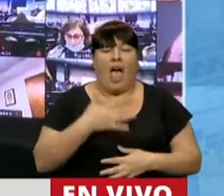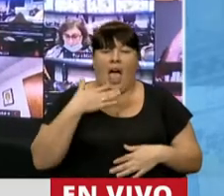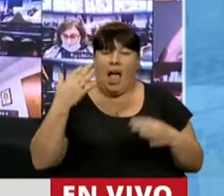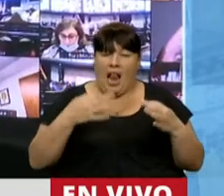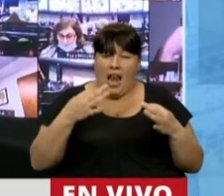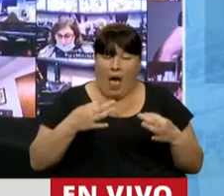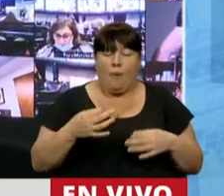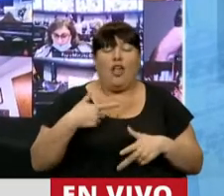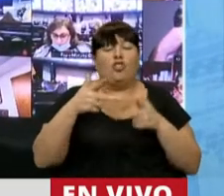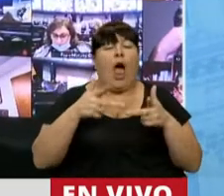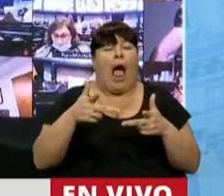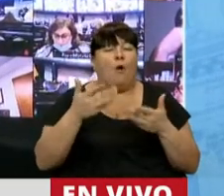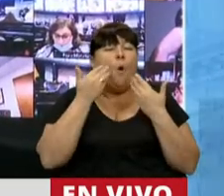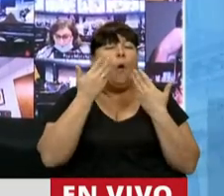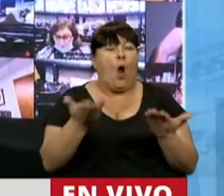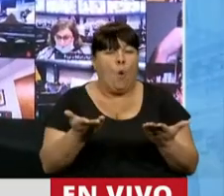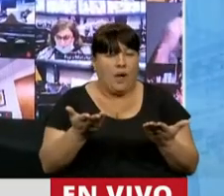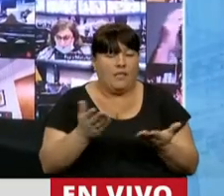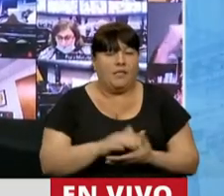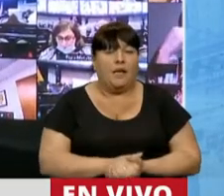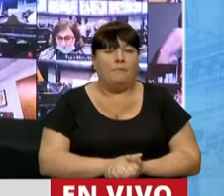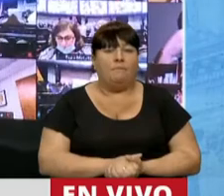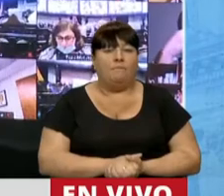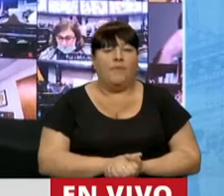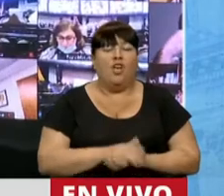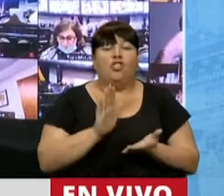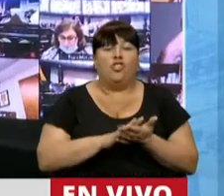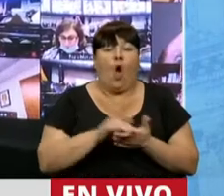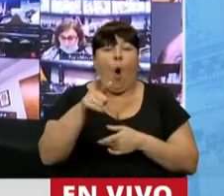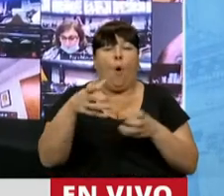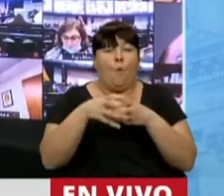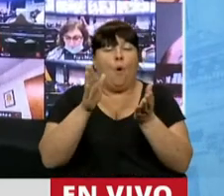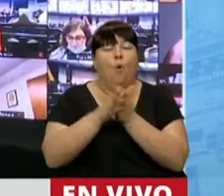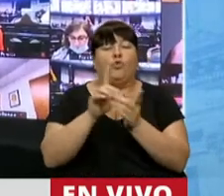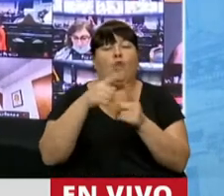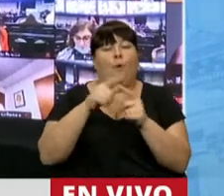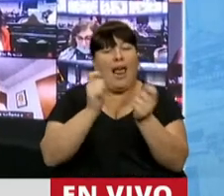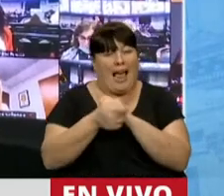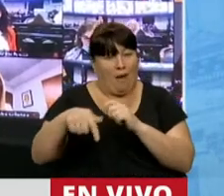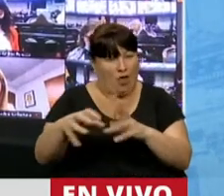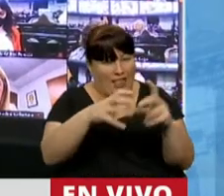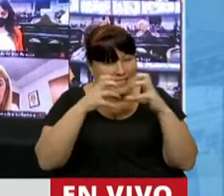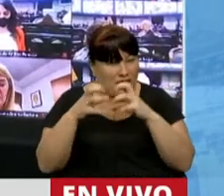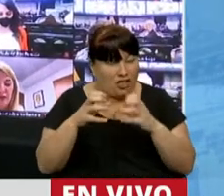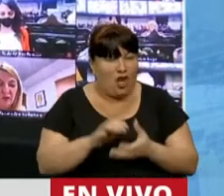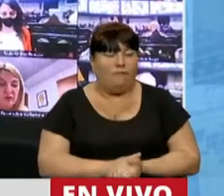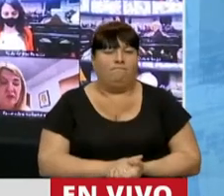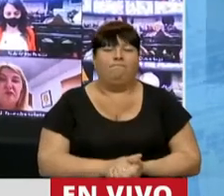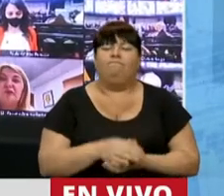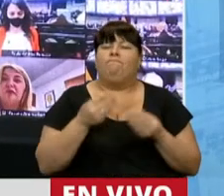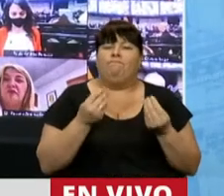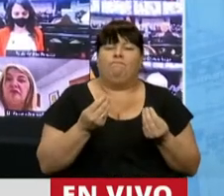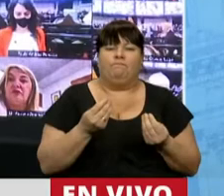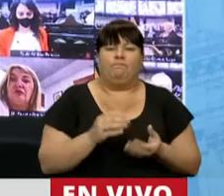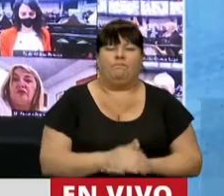Verdaderamente, cuando digo que es bochornoso lo que ha hecho Juntos por el Cambio en esta sesión, es que